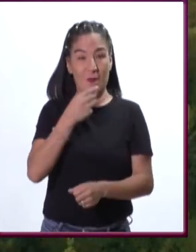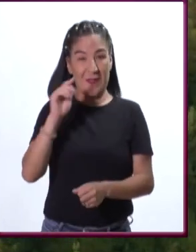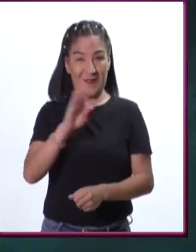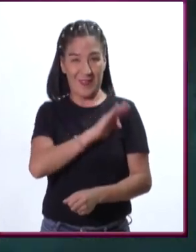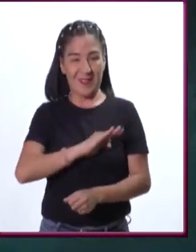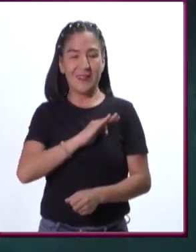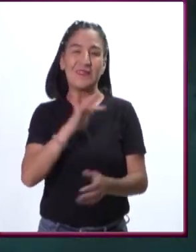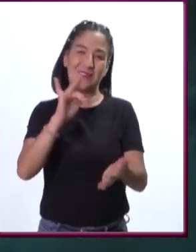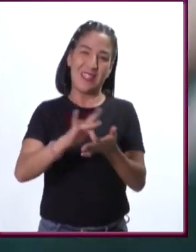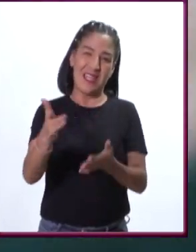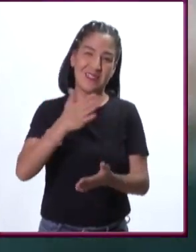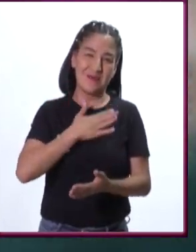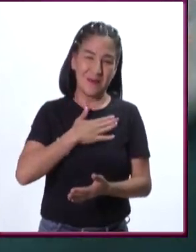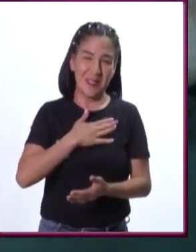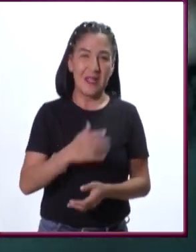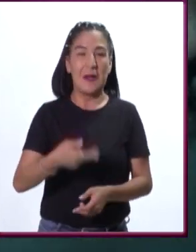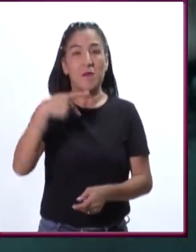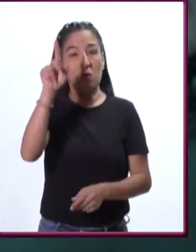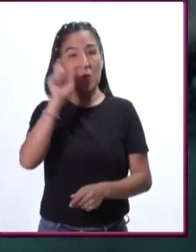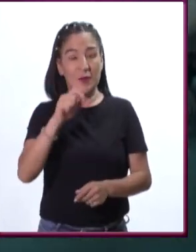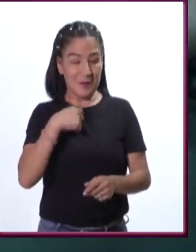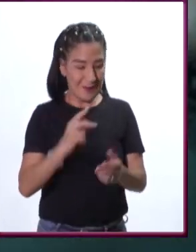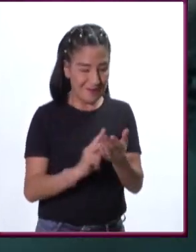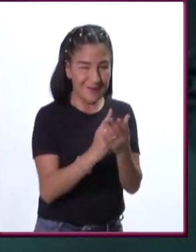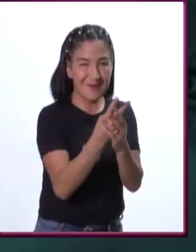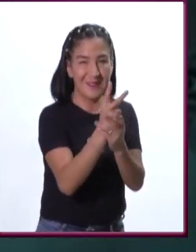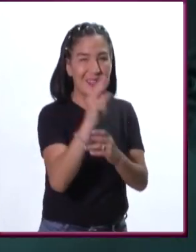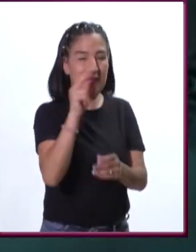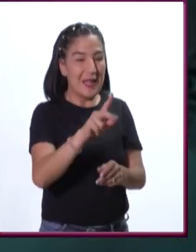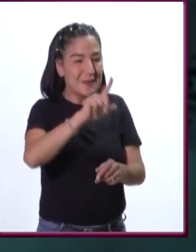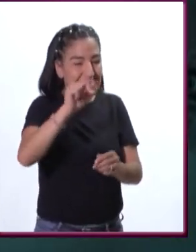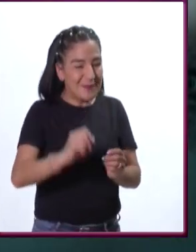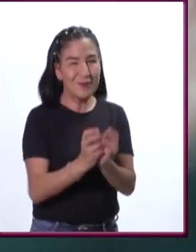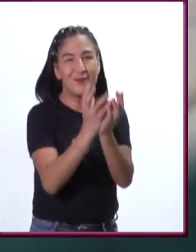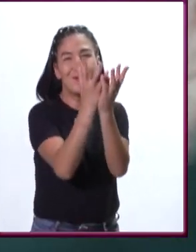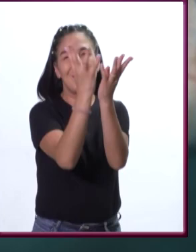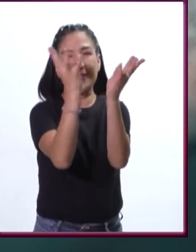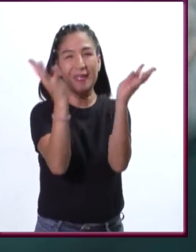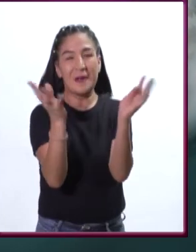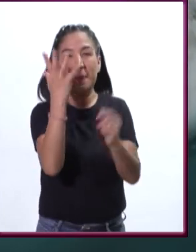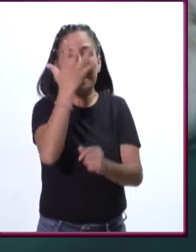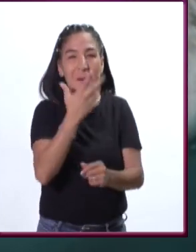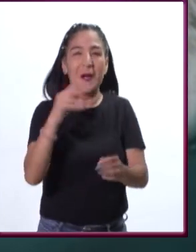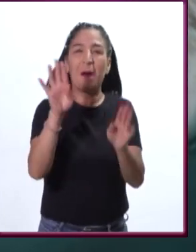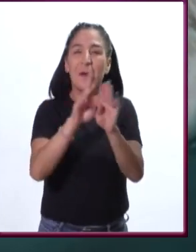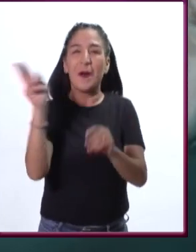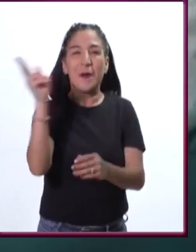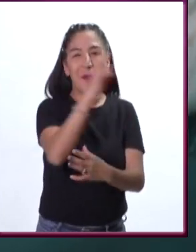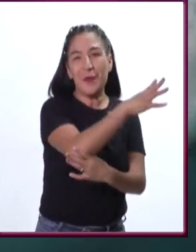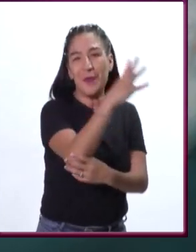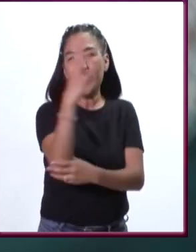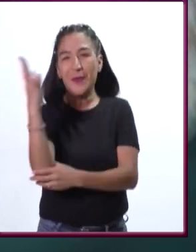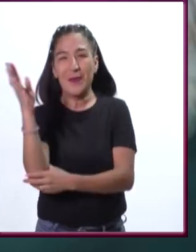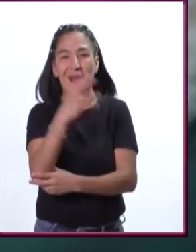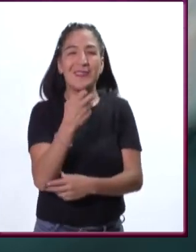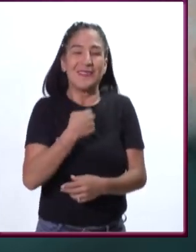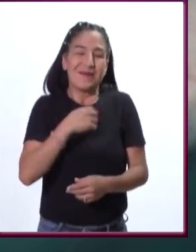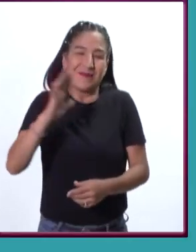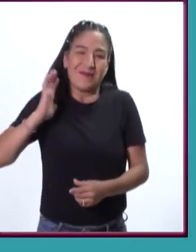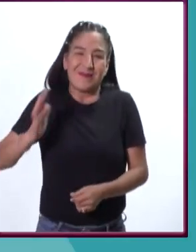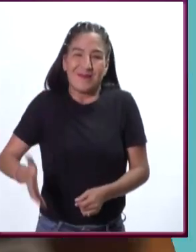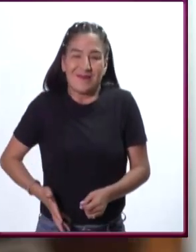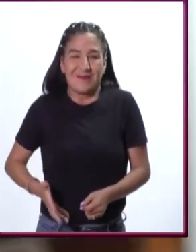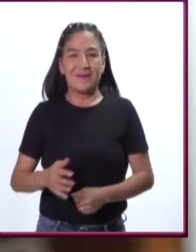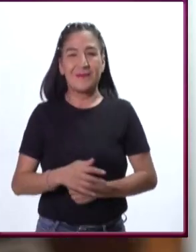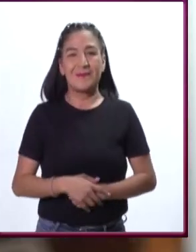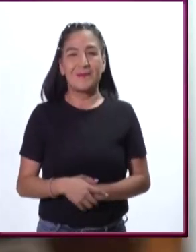mía. Cuando planto un pequeño abedul al que veo después verdear y mecerse con el viento, se me llena el alma de orgullo.